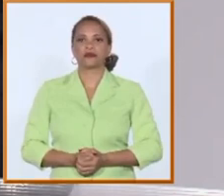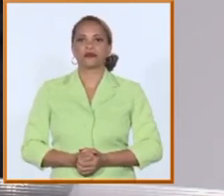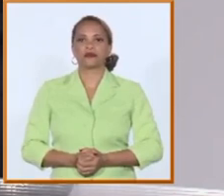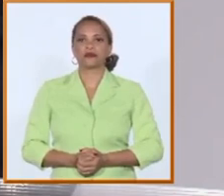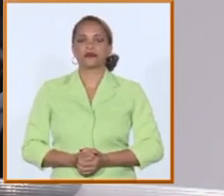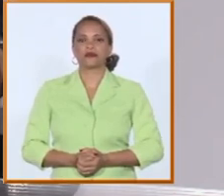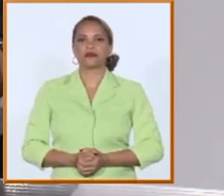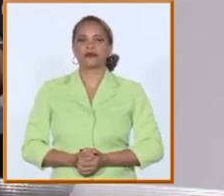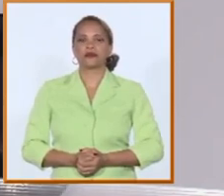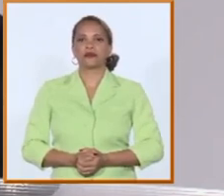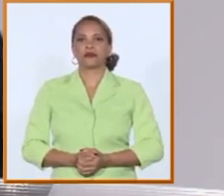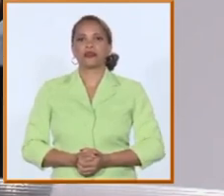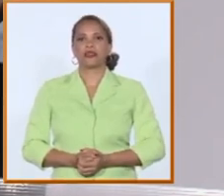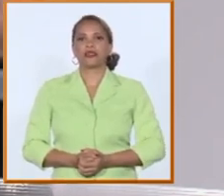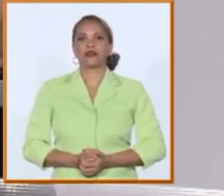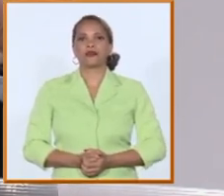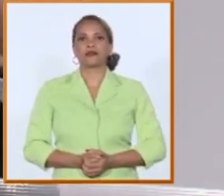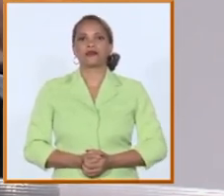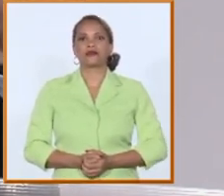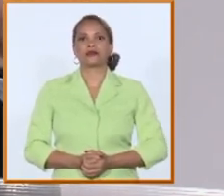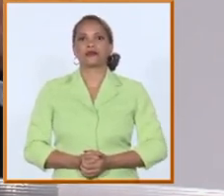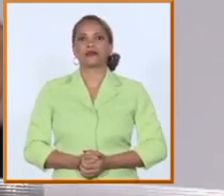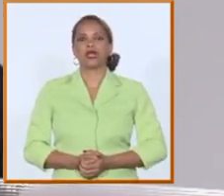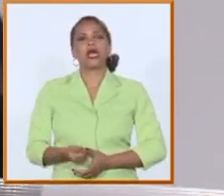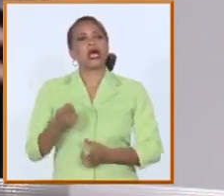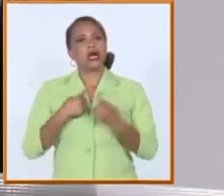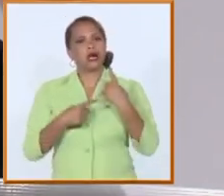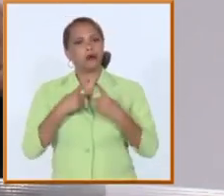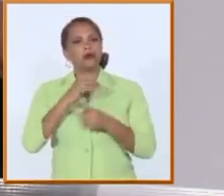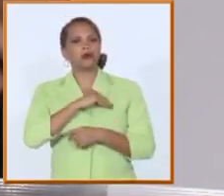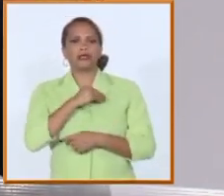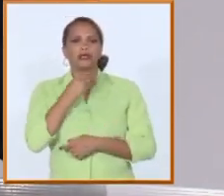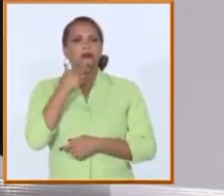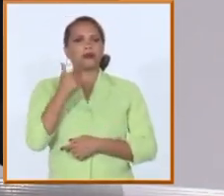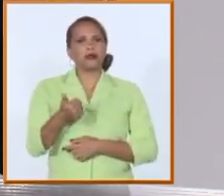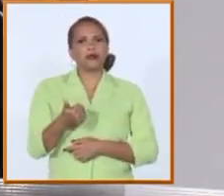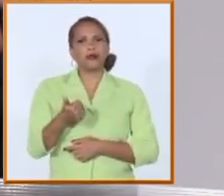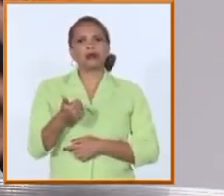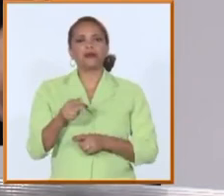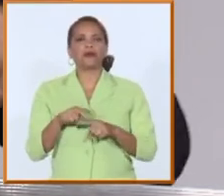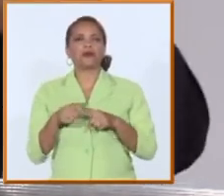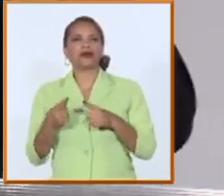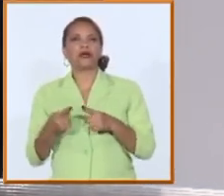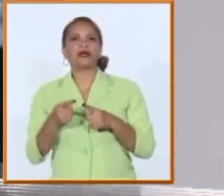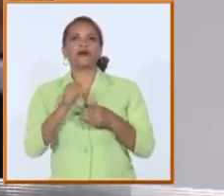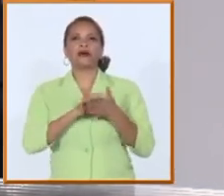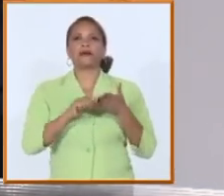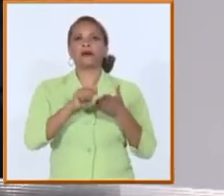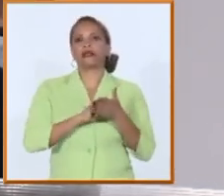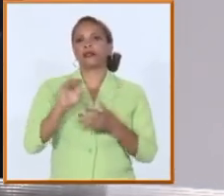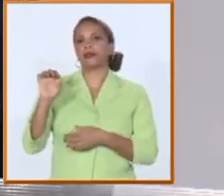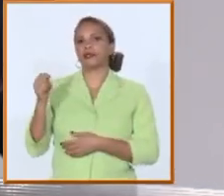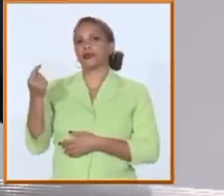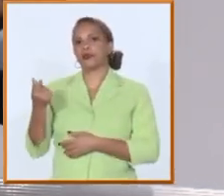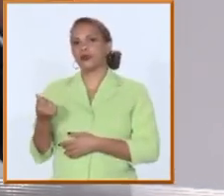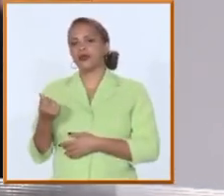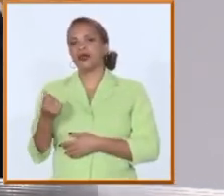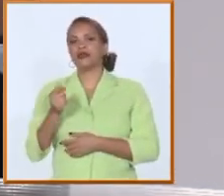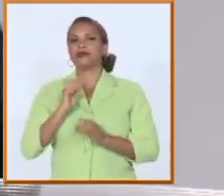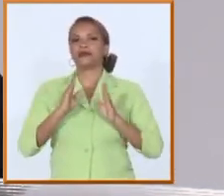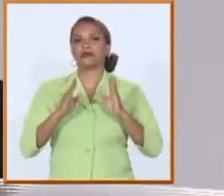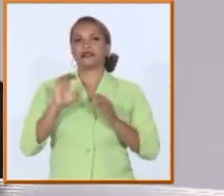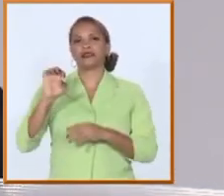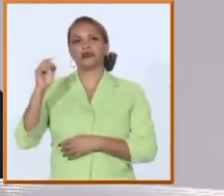en esa situación de año fiscal hay mucho que nos sentimos cómodos porque coincidía con por ejemplo el plan y presupuesto presupuesto la parte económica con los